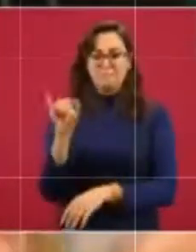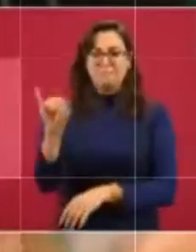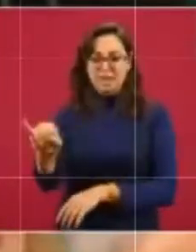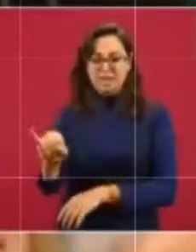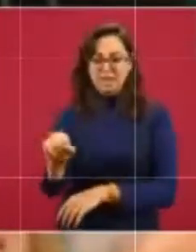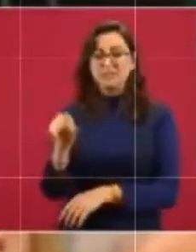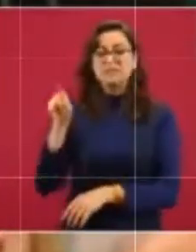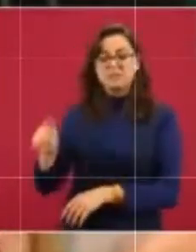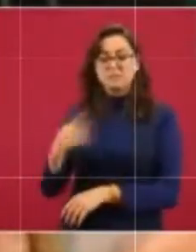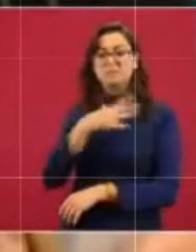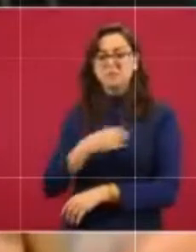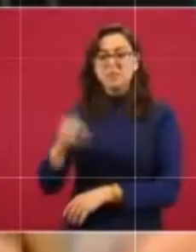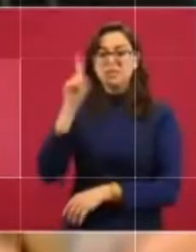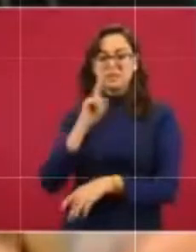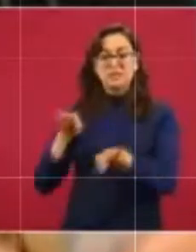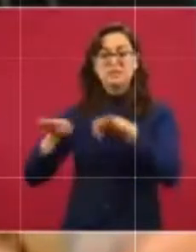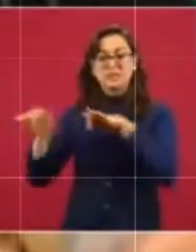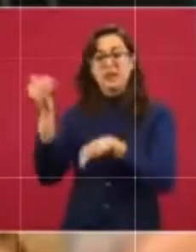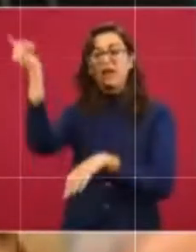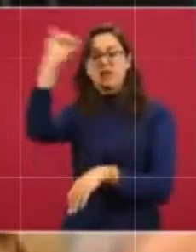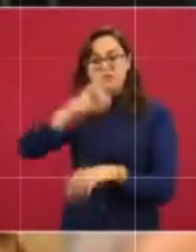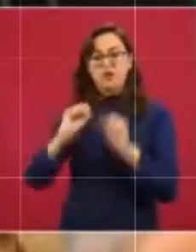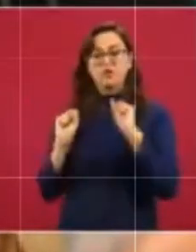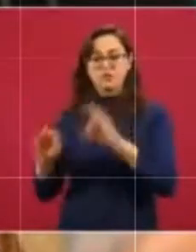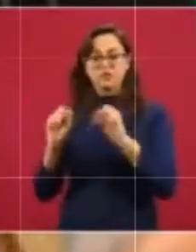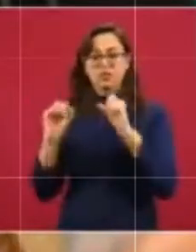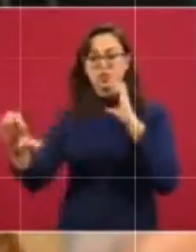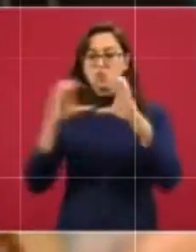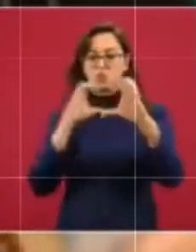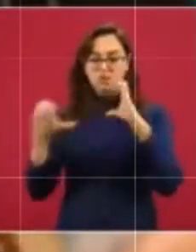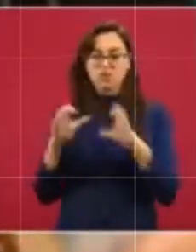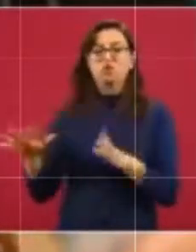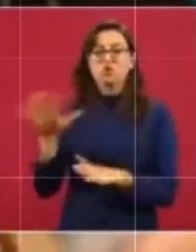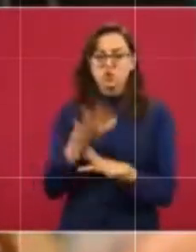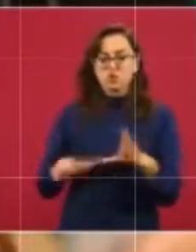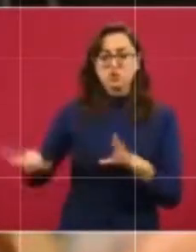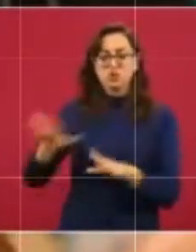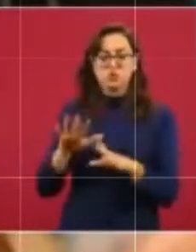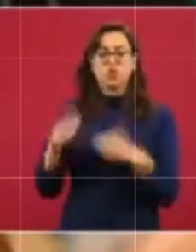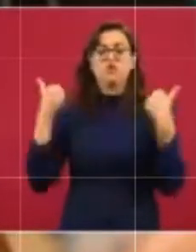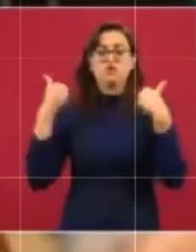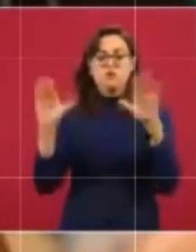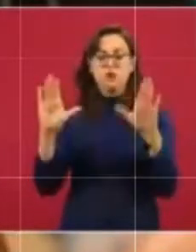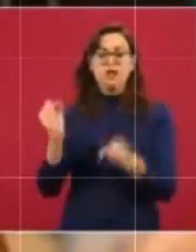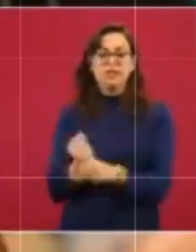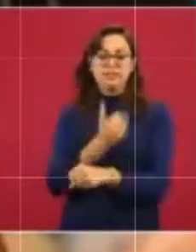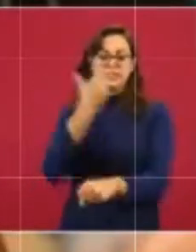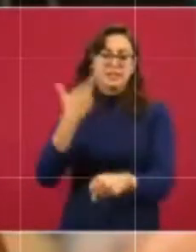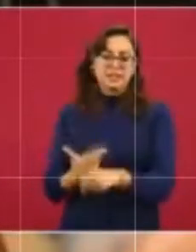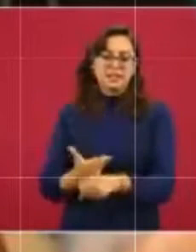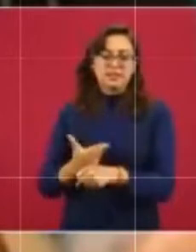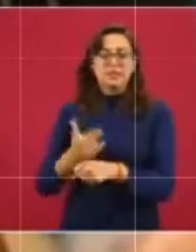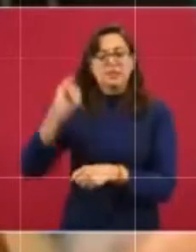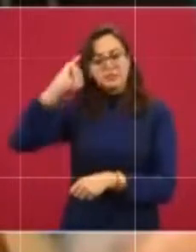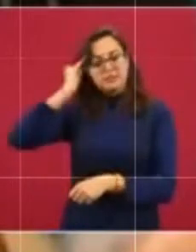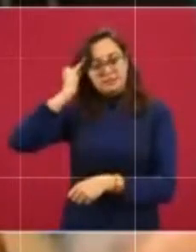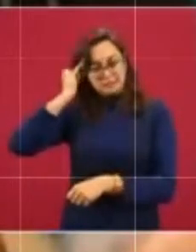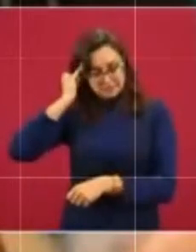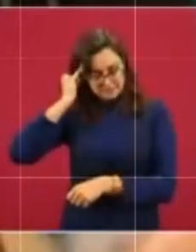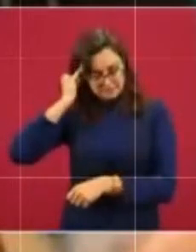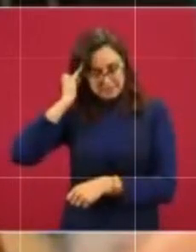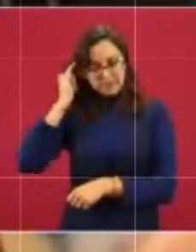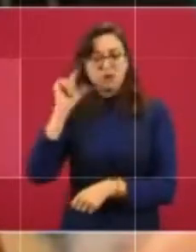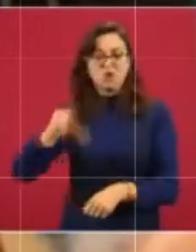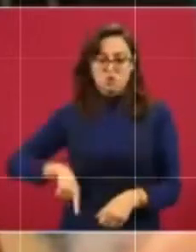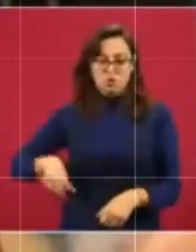trabajaba, era jefa de la Oficina de Comunicación Social de la entonces Secretaría de Asuntos Indígenas del